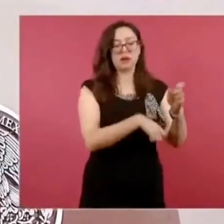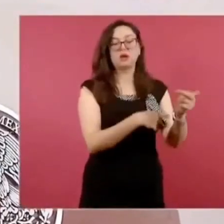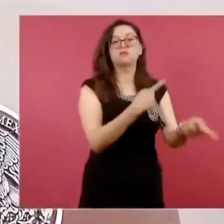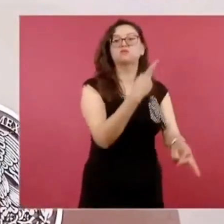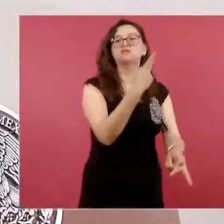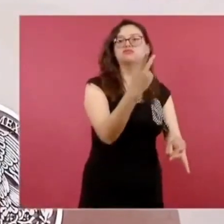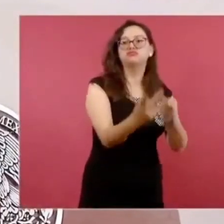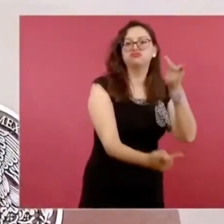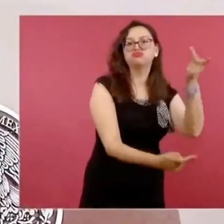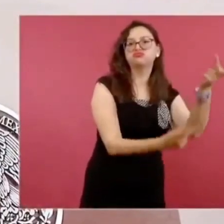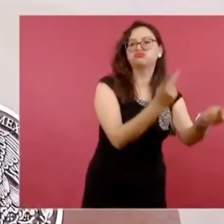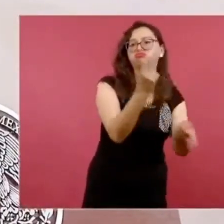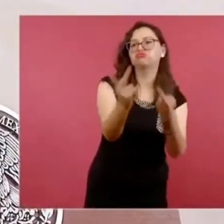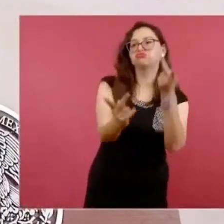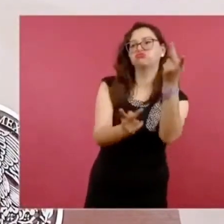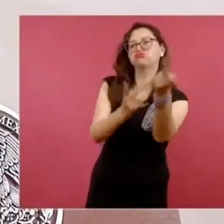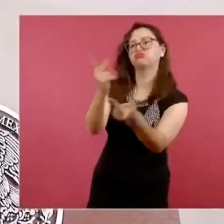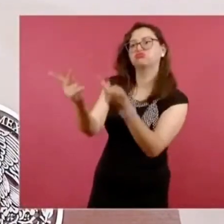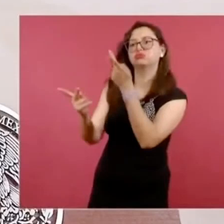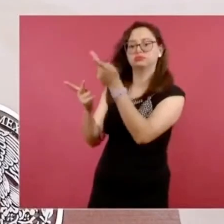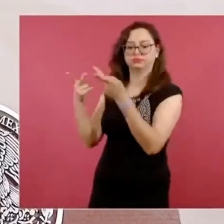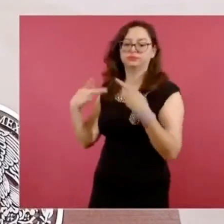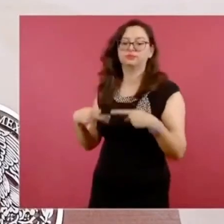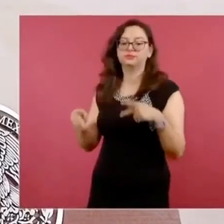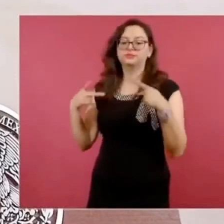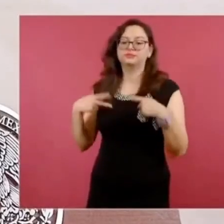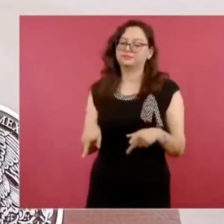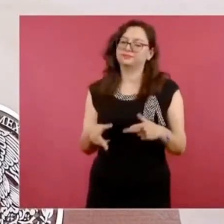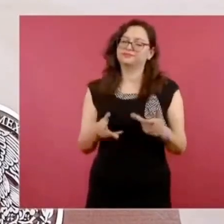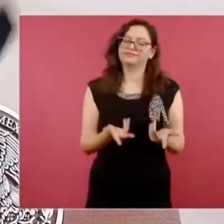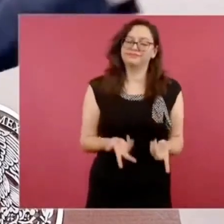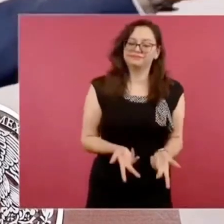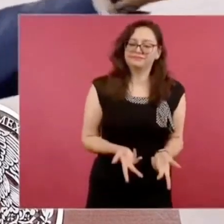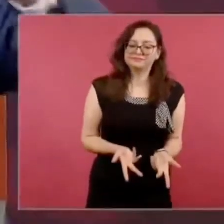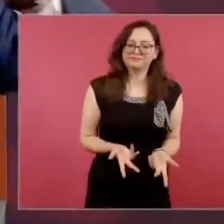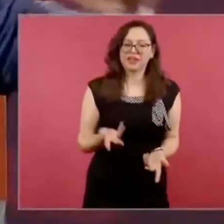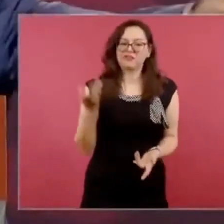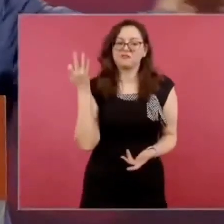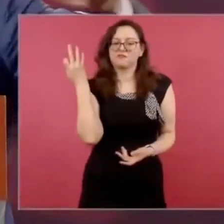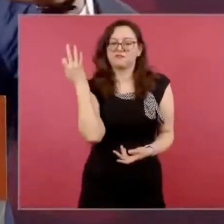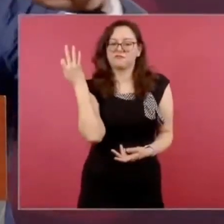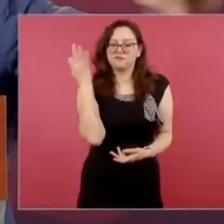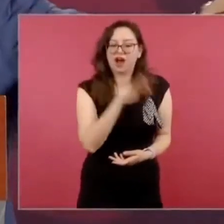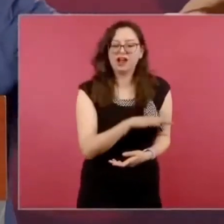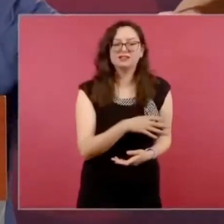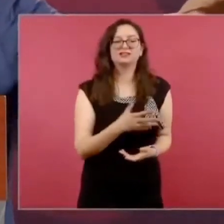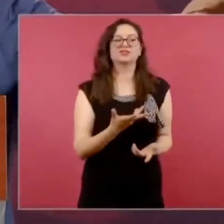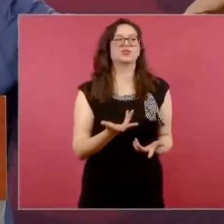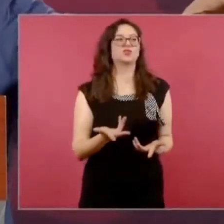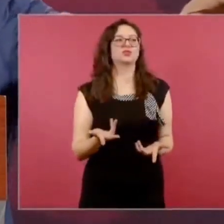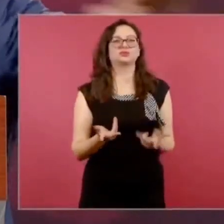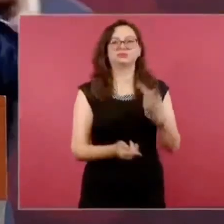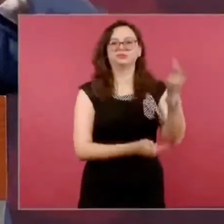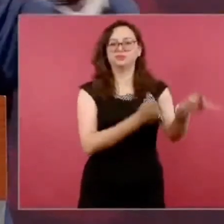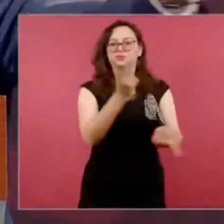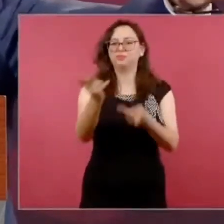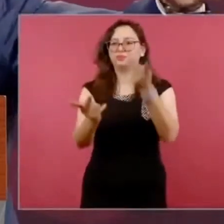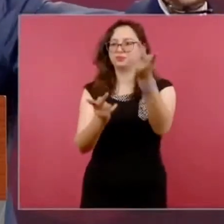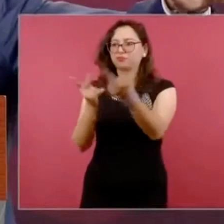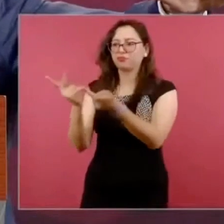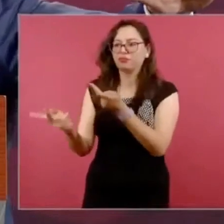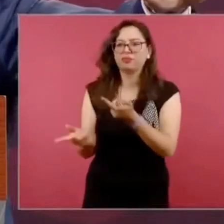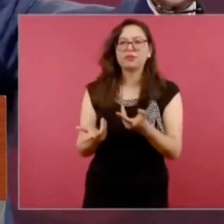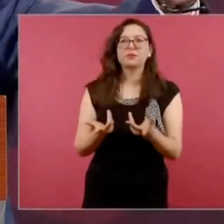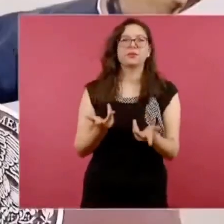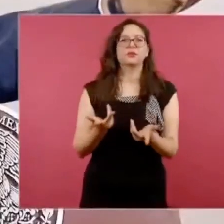más falsaria en cuanto